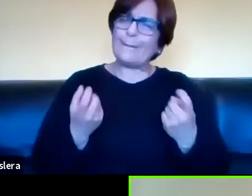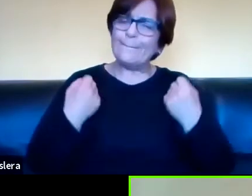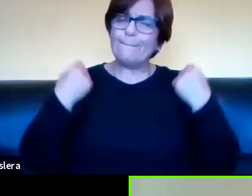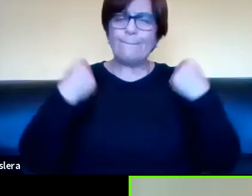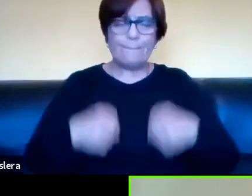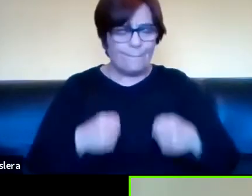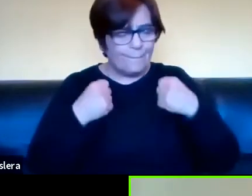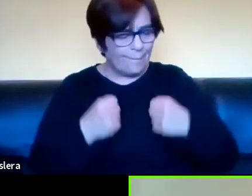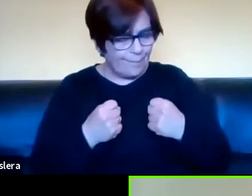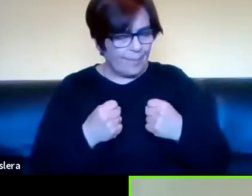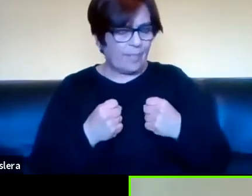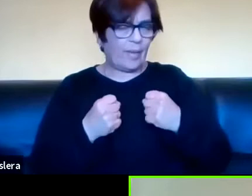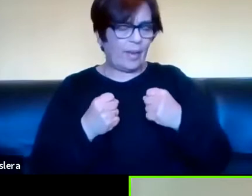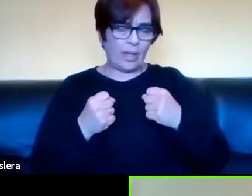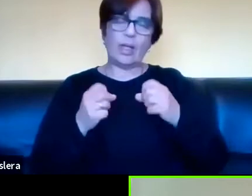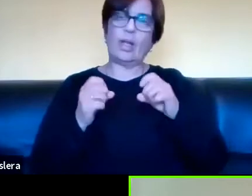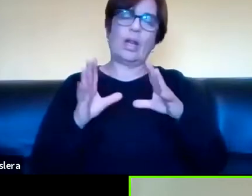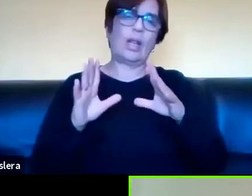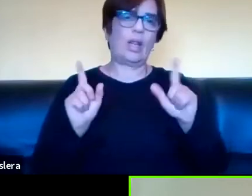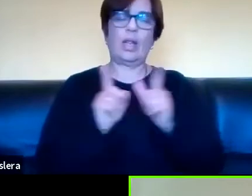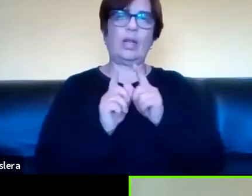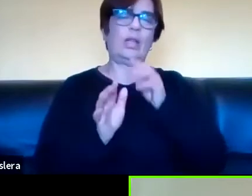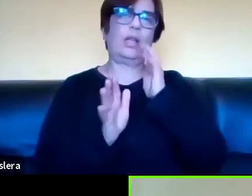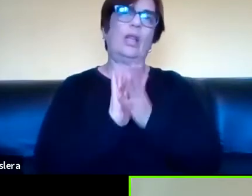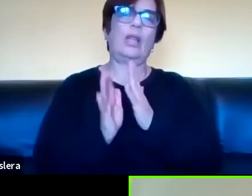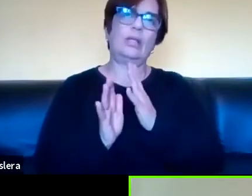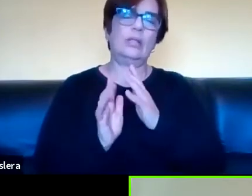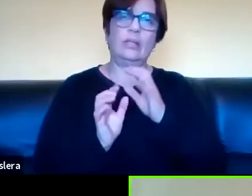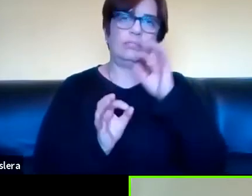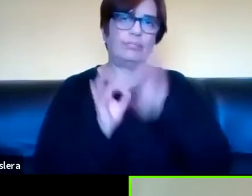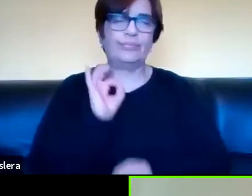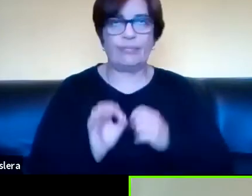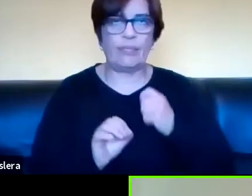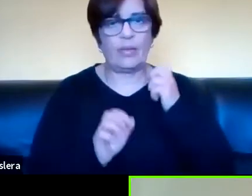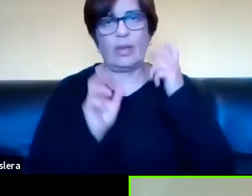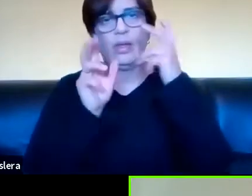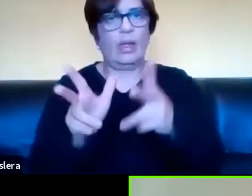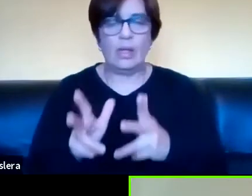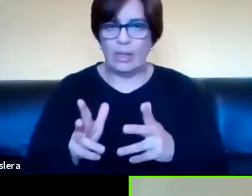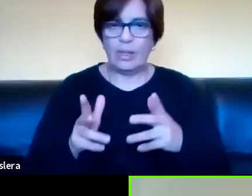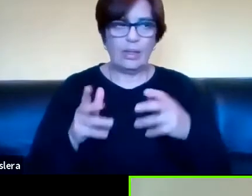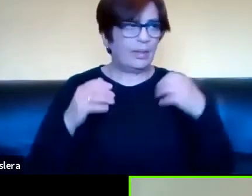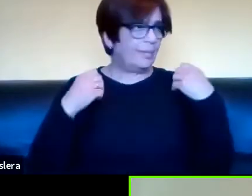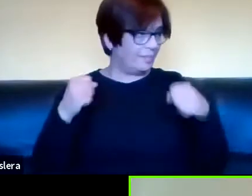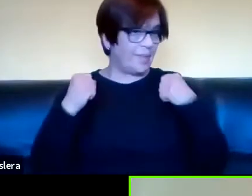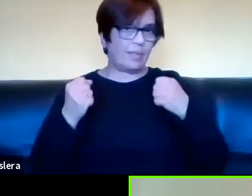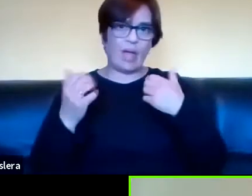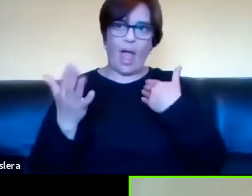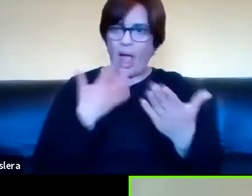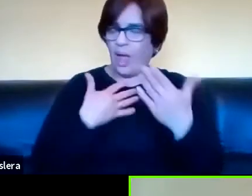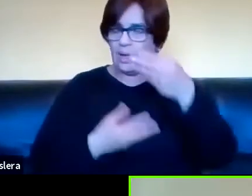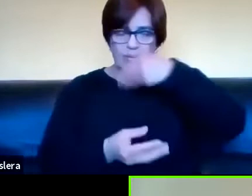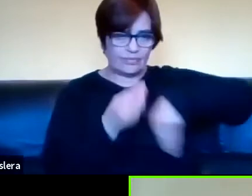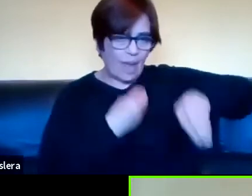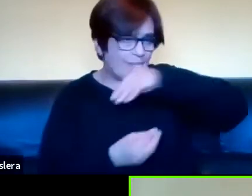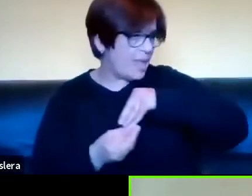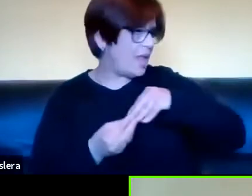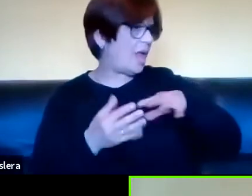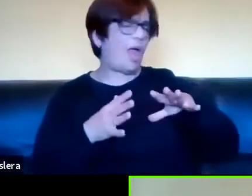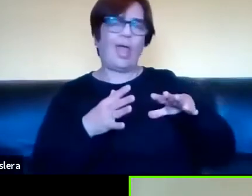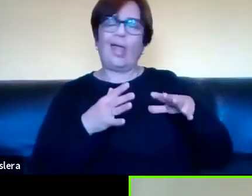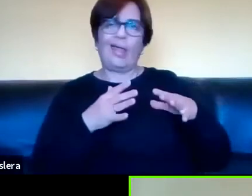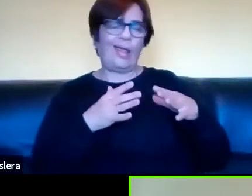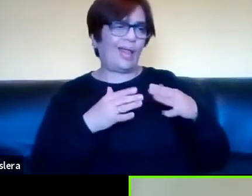a pasar de los enunciados del modo pragmático que son los propios enunciados de la familia de de de lo que